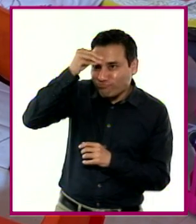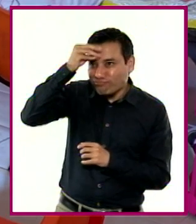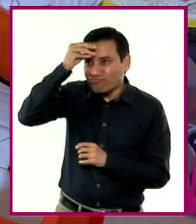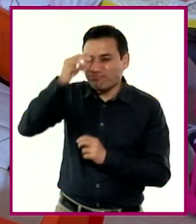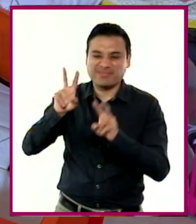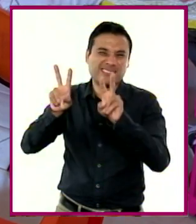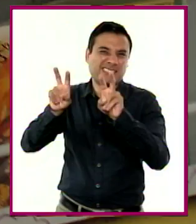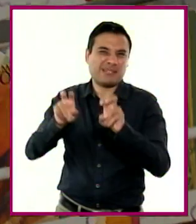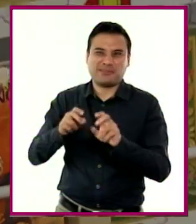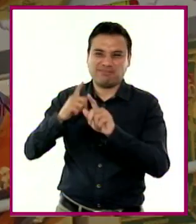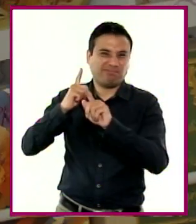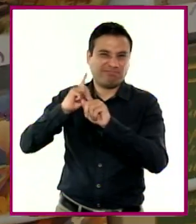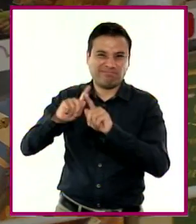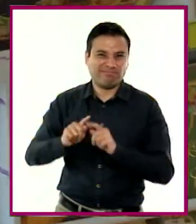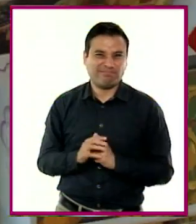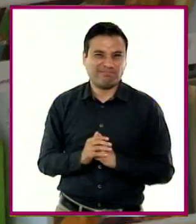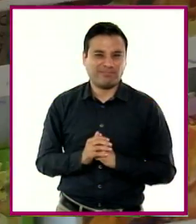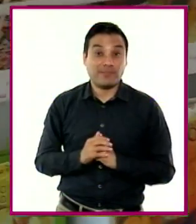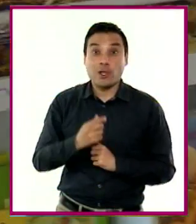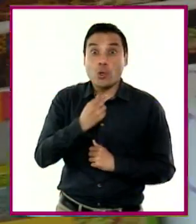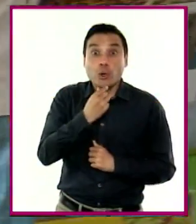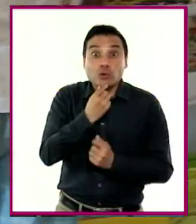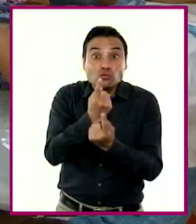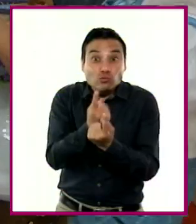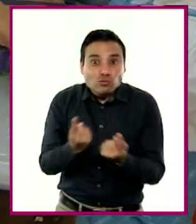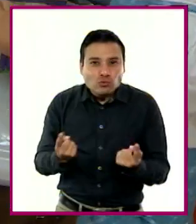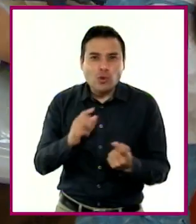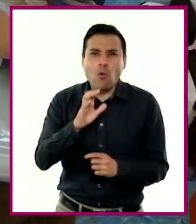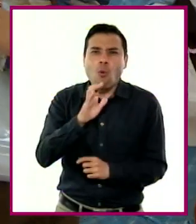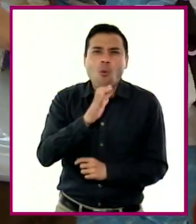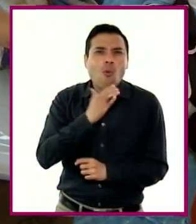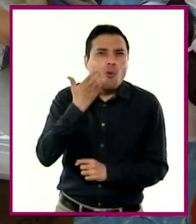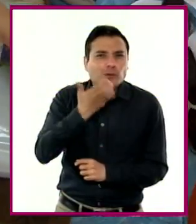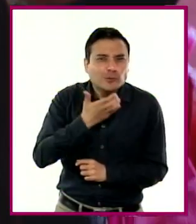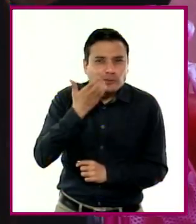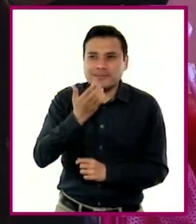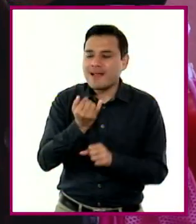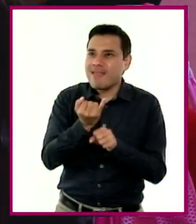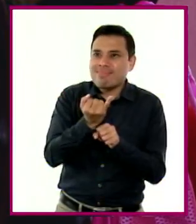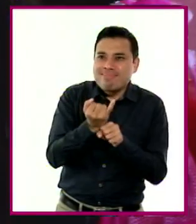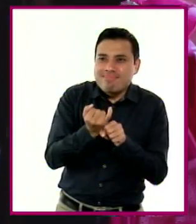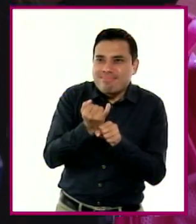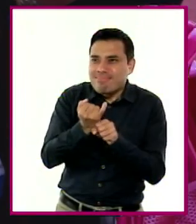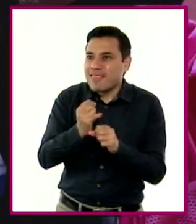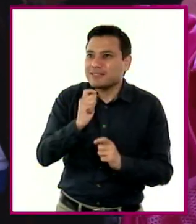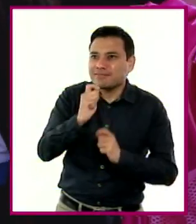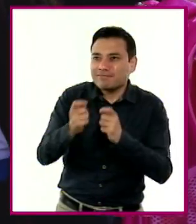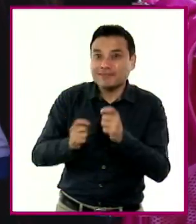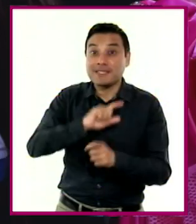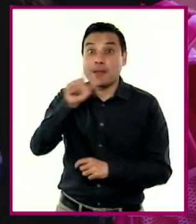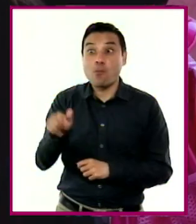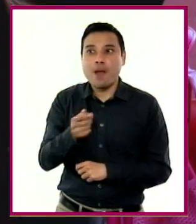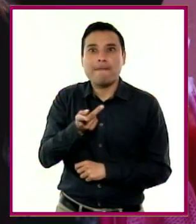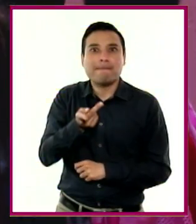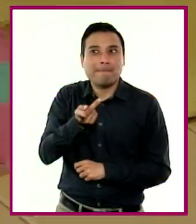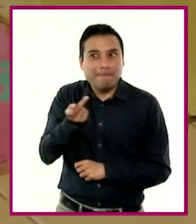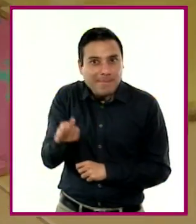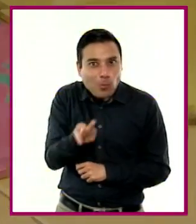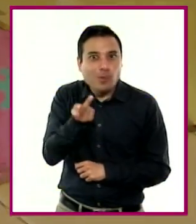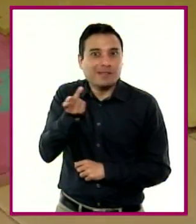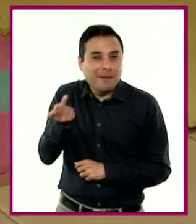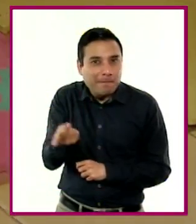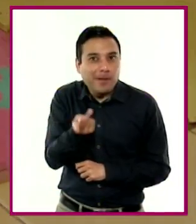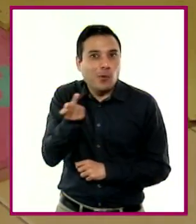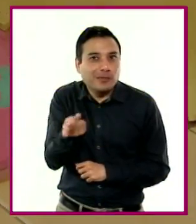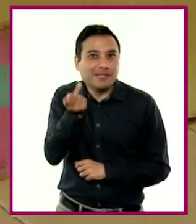Niñas y niños miran el mundo con asombro y hacen muchas preguntas que suelen responder con explicaciones interesantes,